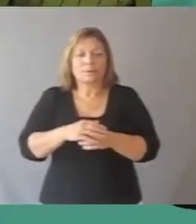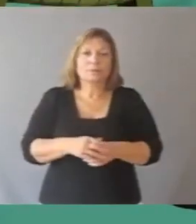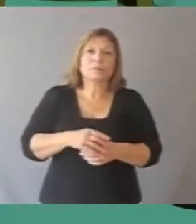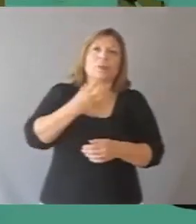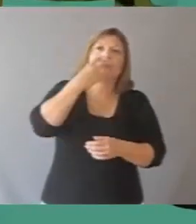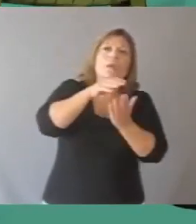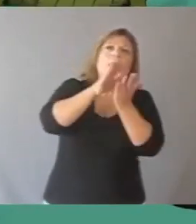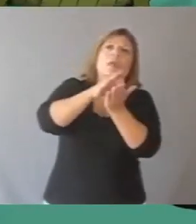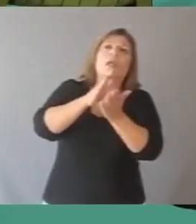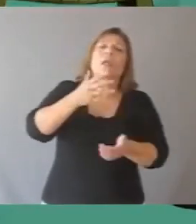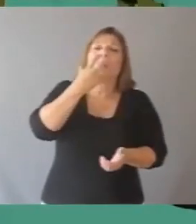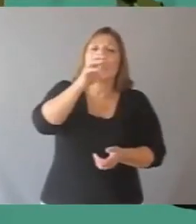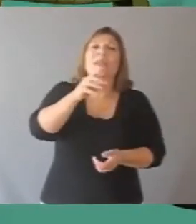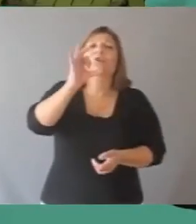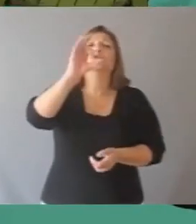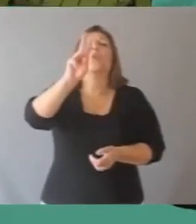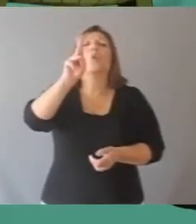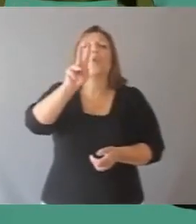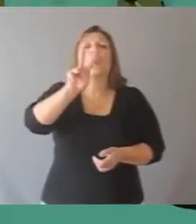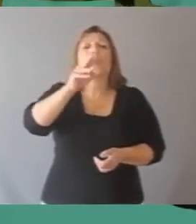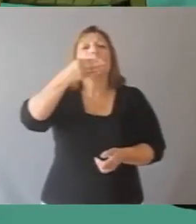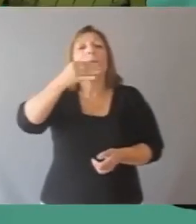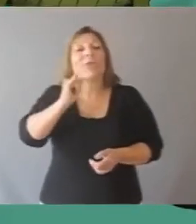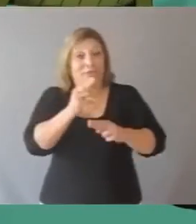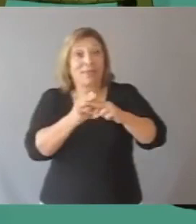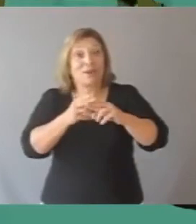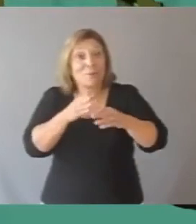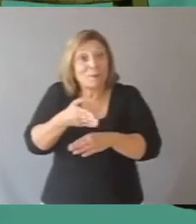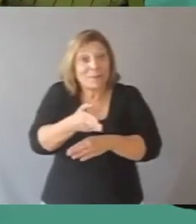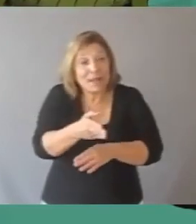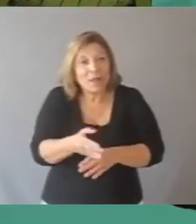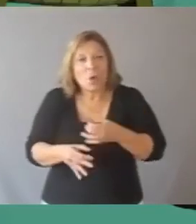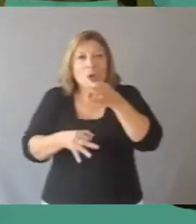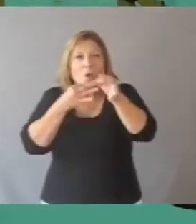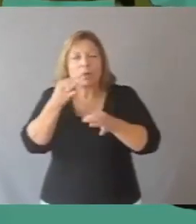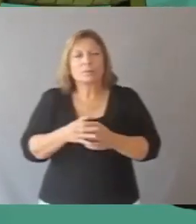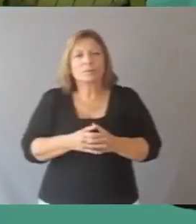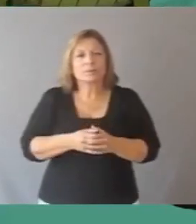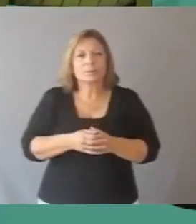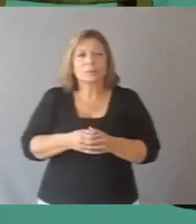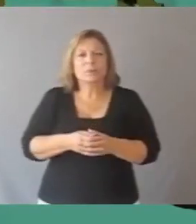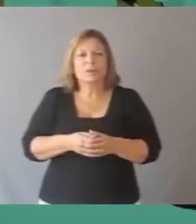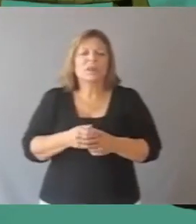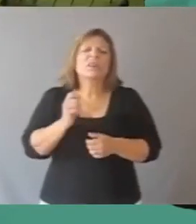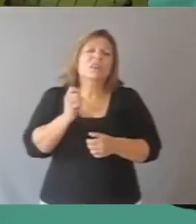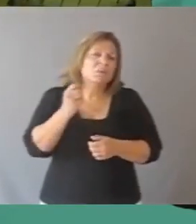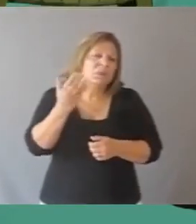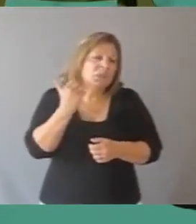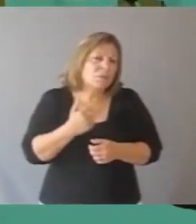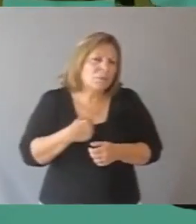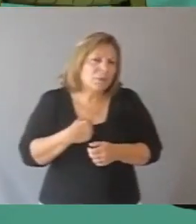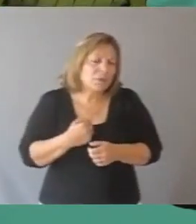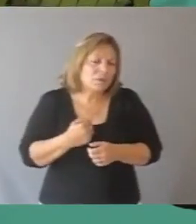¡Eh, surubí! Gritaron todos los yacarés desde la entrada de la gruta sin atreverse a entrar por aquel asunto del sobrinito. ¿Quién me